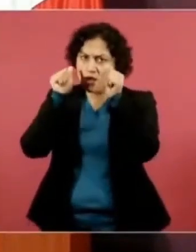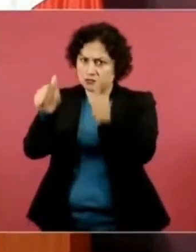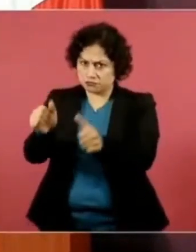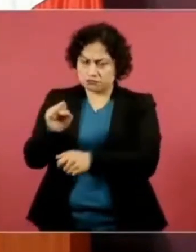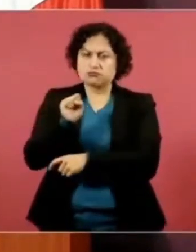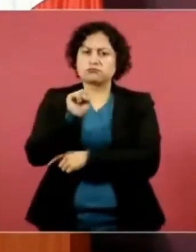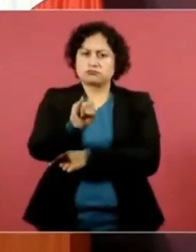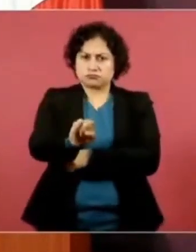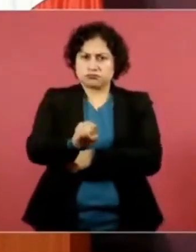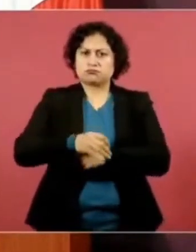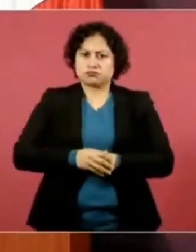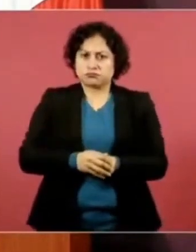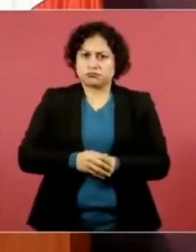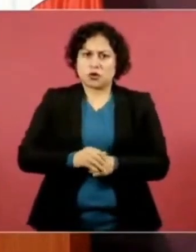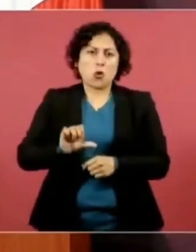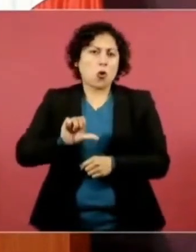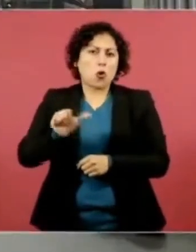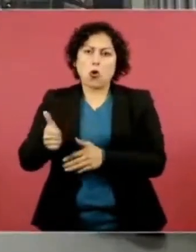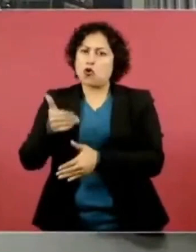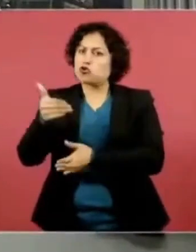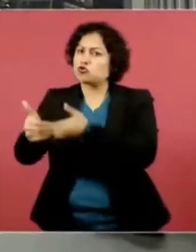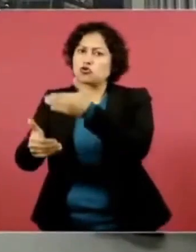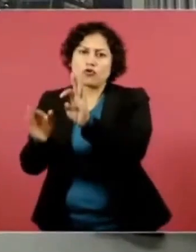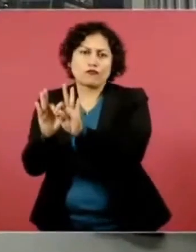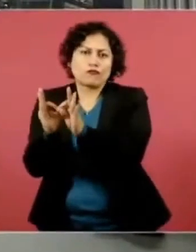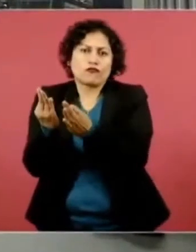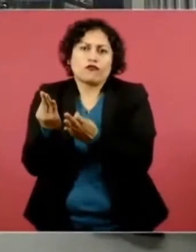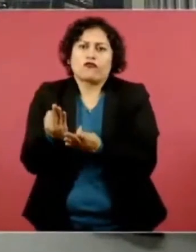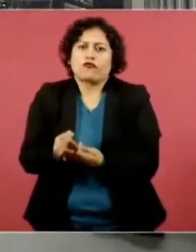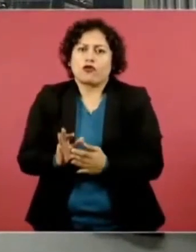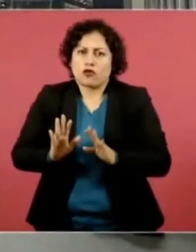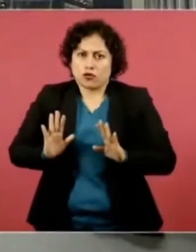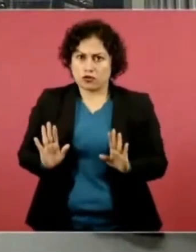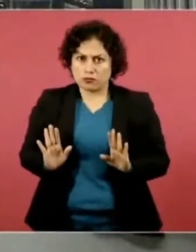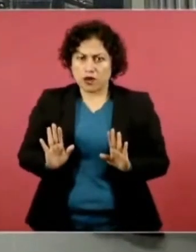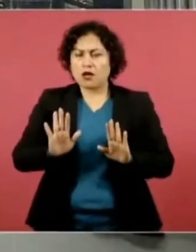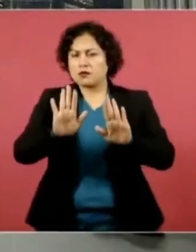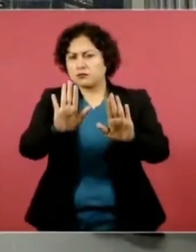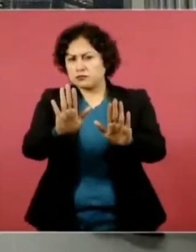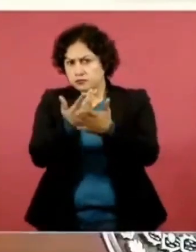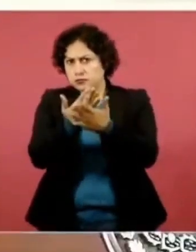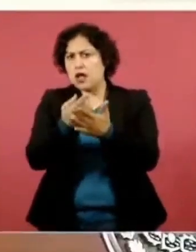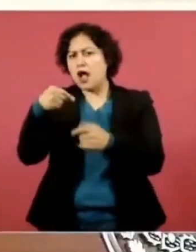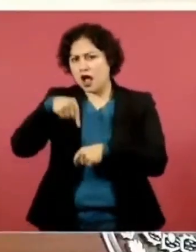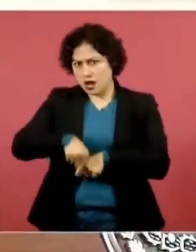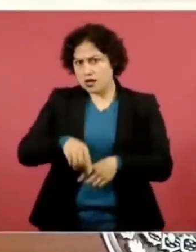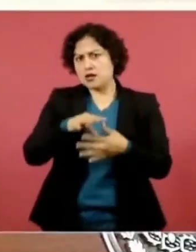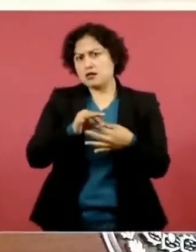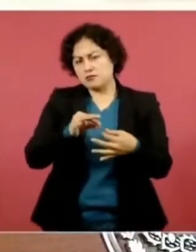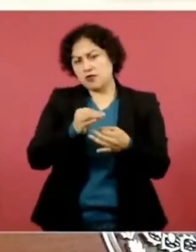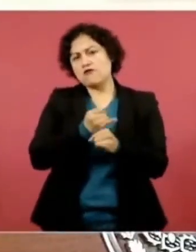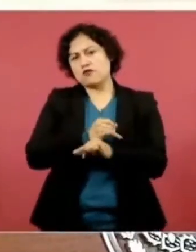Es otro proceso de búsqueda. Pero vamos a informarlo aquí también, porque hemos avanzado